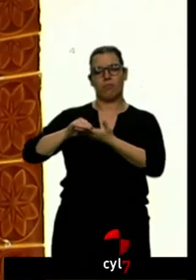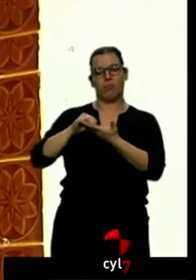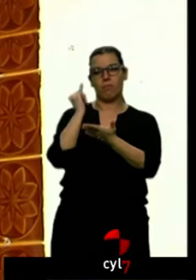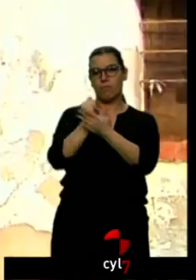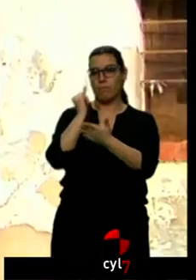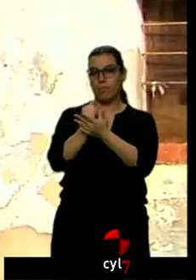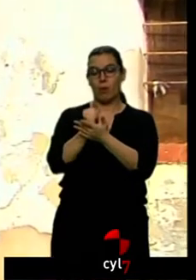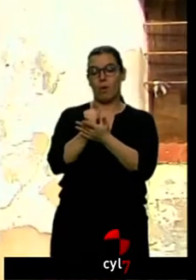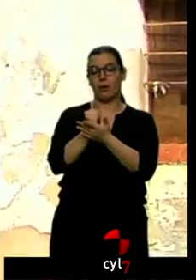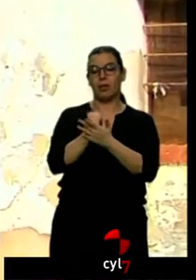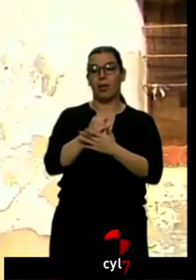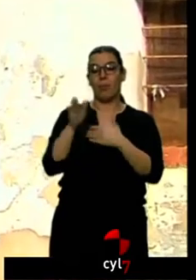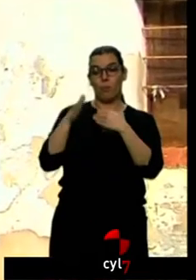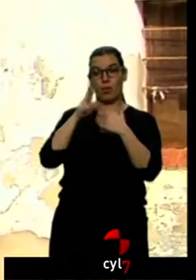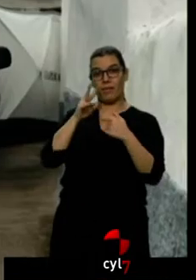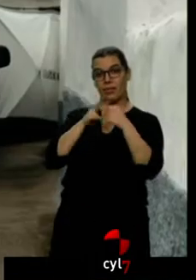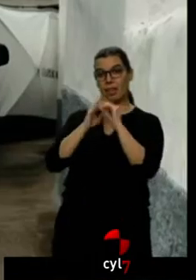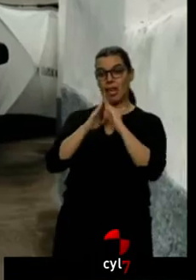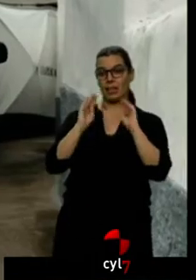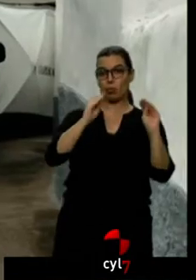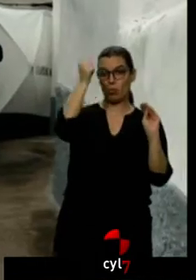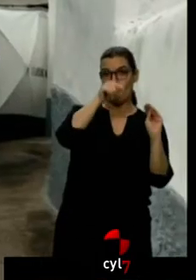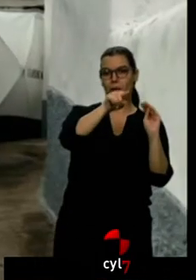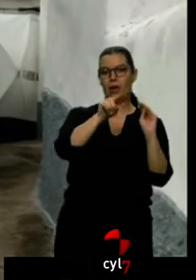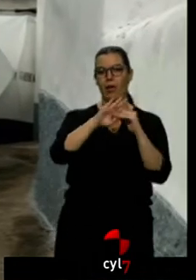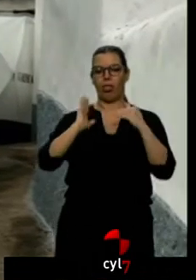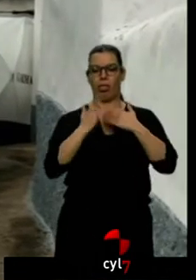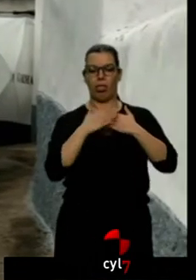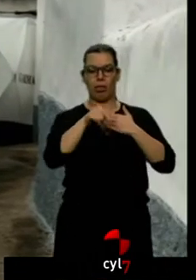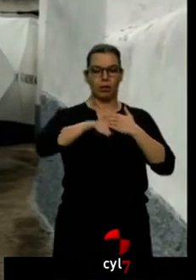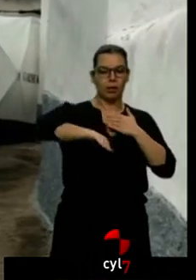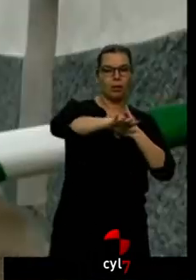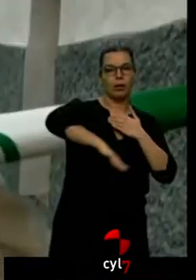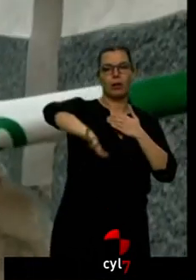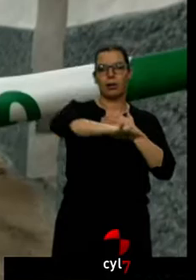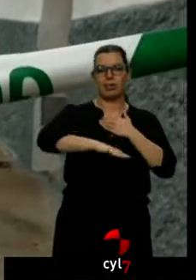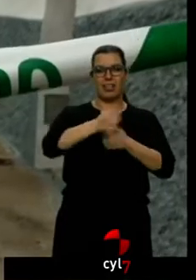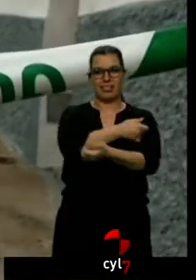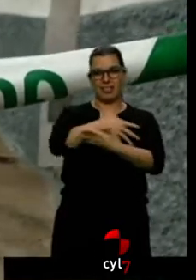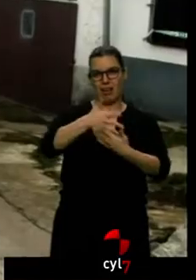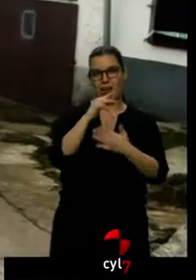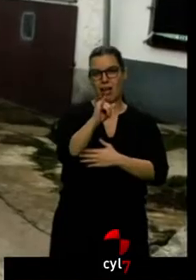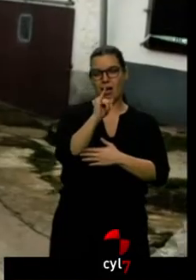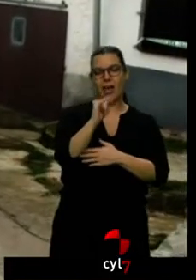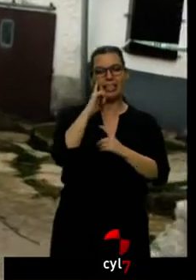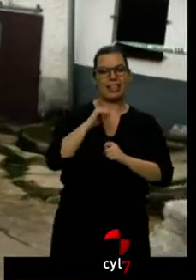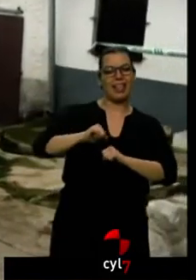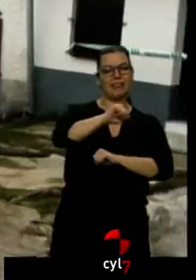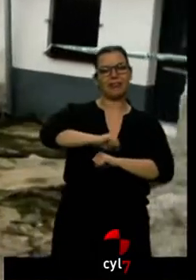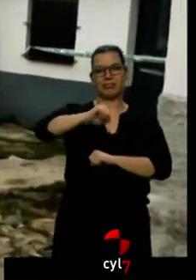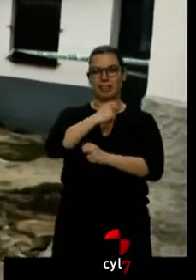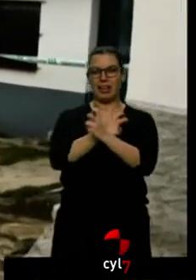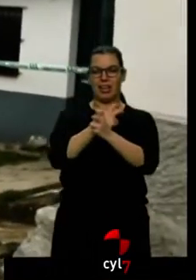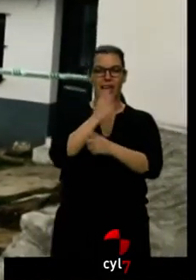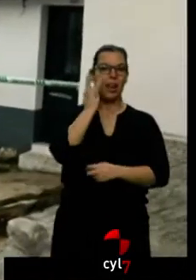Tras esta puerta han hallado sangre de Laura, que se intentó limpiar con lejía. Además, en su coche había restos biológicos. La Guardia